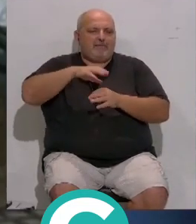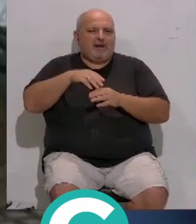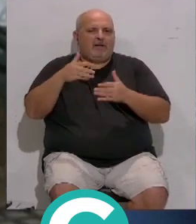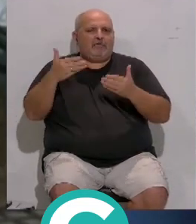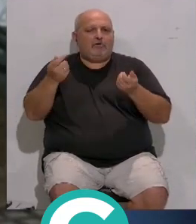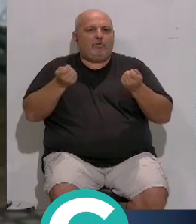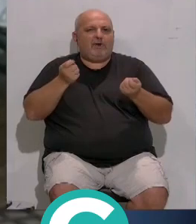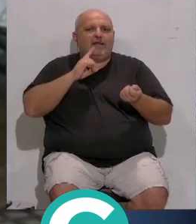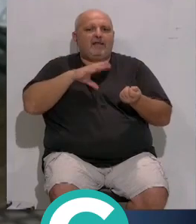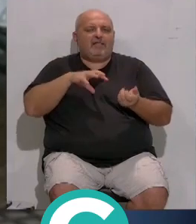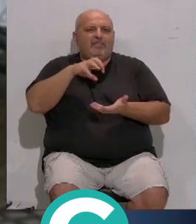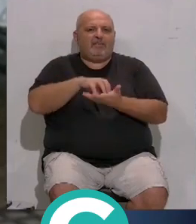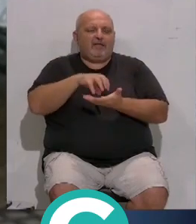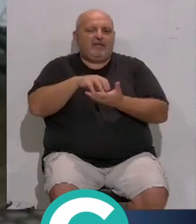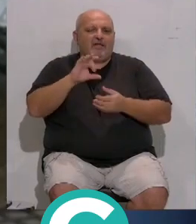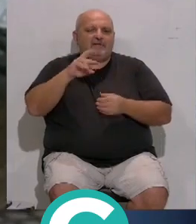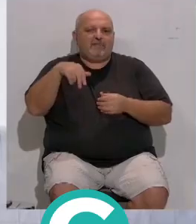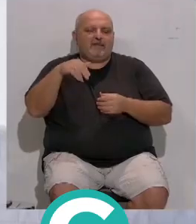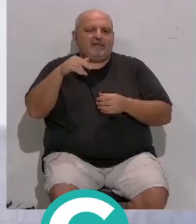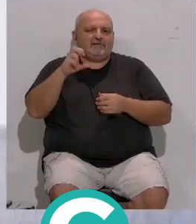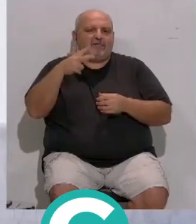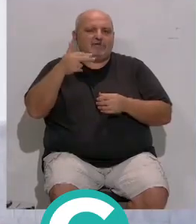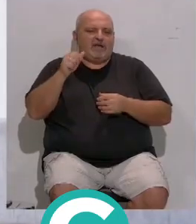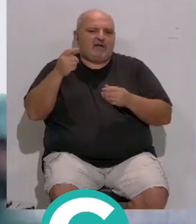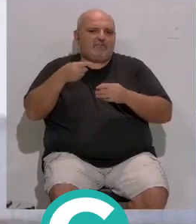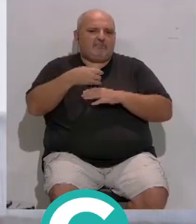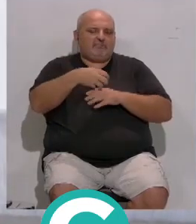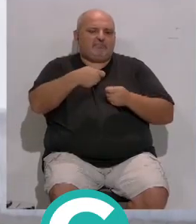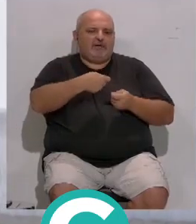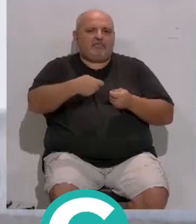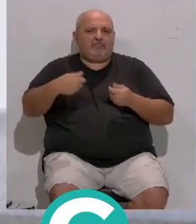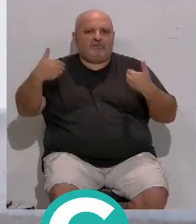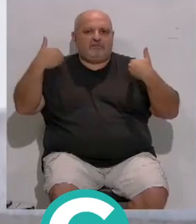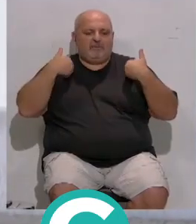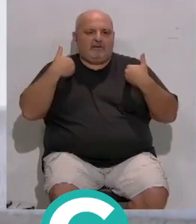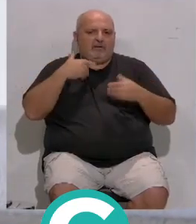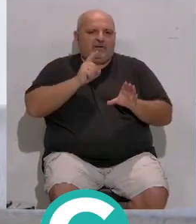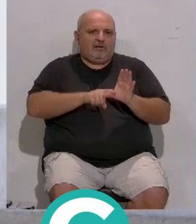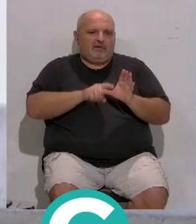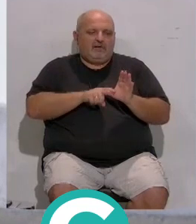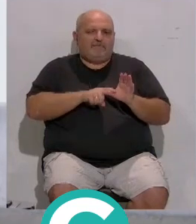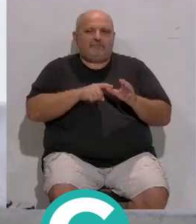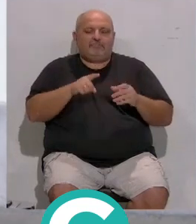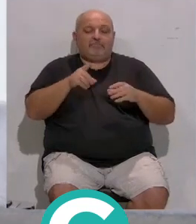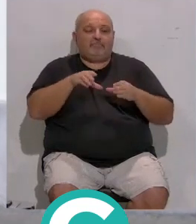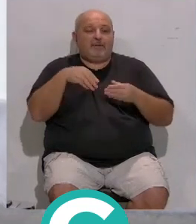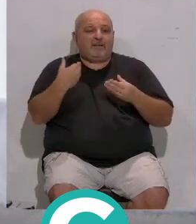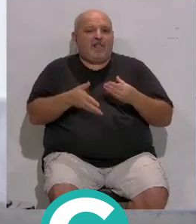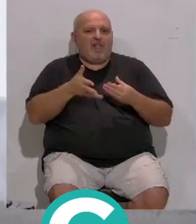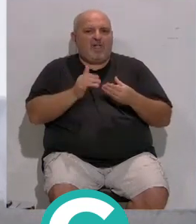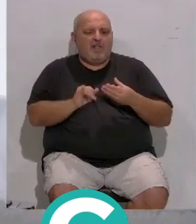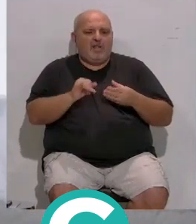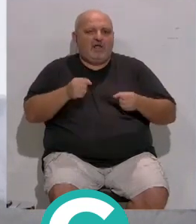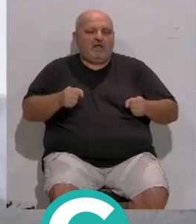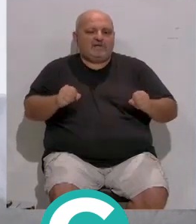coordinará... ...desde el centro de Fermín Salvoche... ...los materiales serán repartidos... ...por los colectivos implicados. Entre los materiales se encuentra